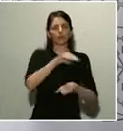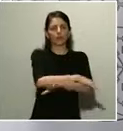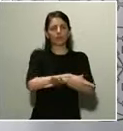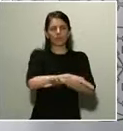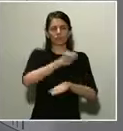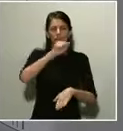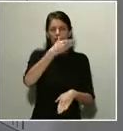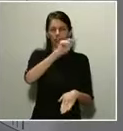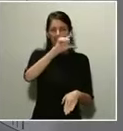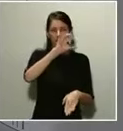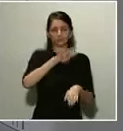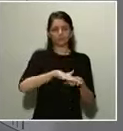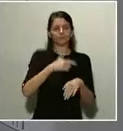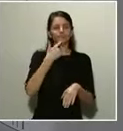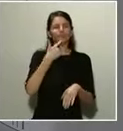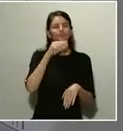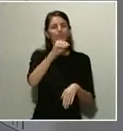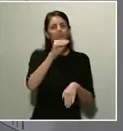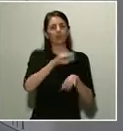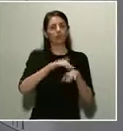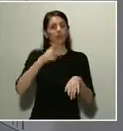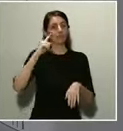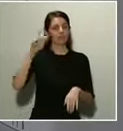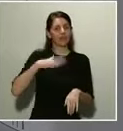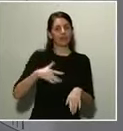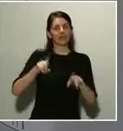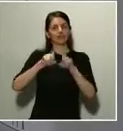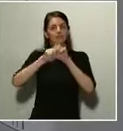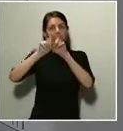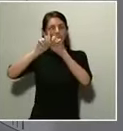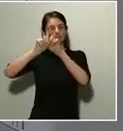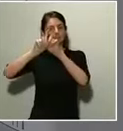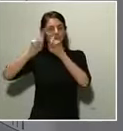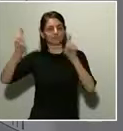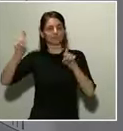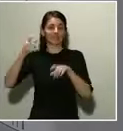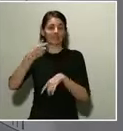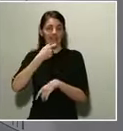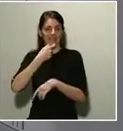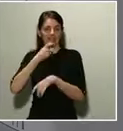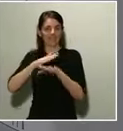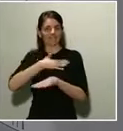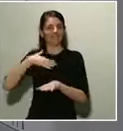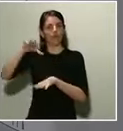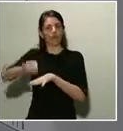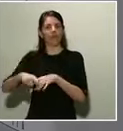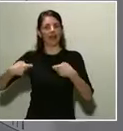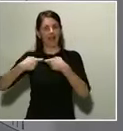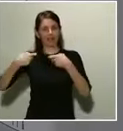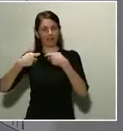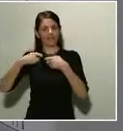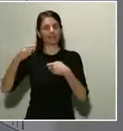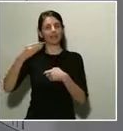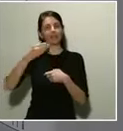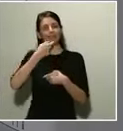plantea comprar acciones de British Airways. ¿Se plantea el gobierno de España medidas de apoyo a Iberia o una acción conjunta entre ambos gobiernos para evitar